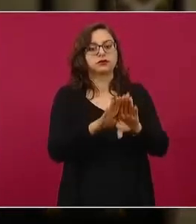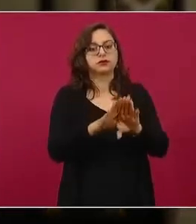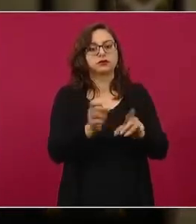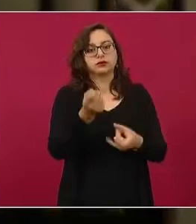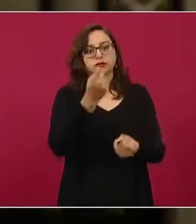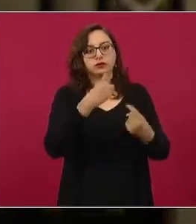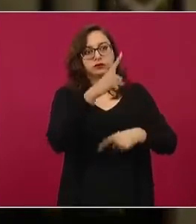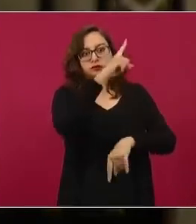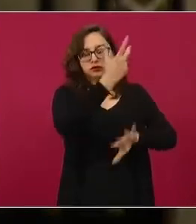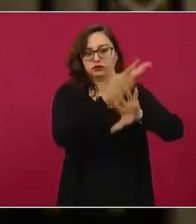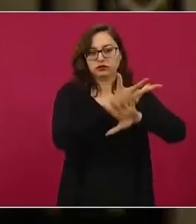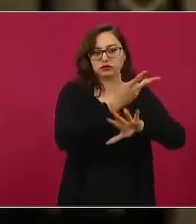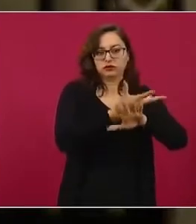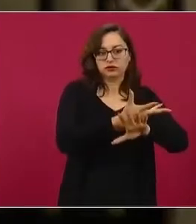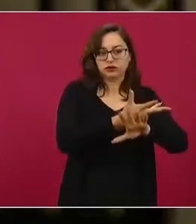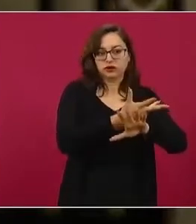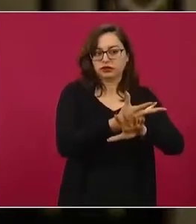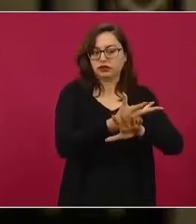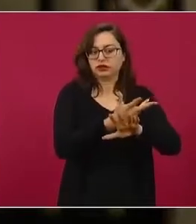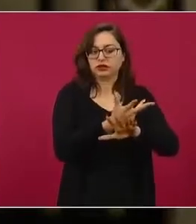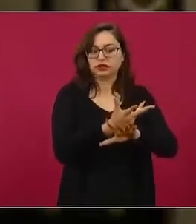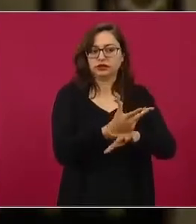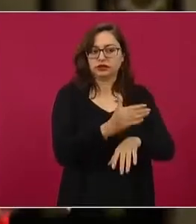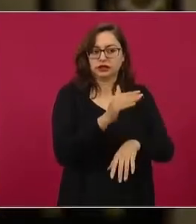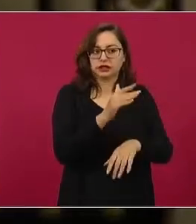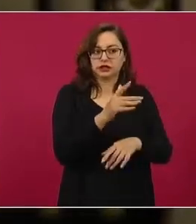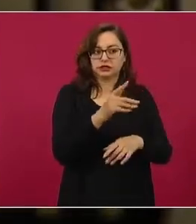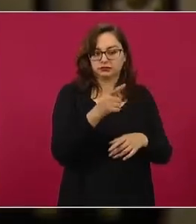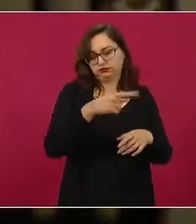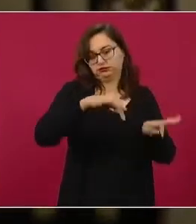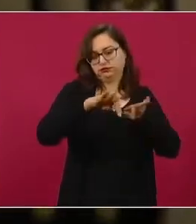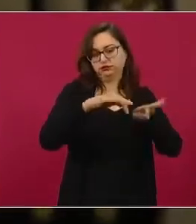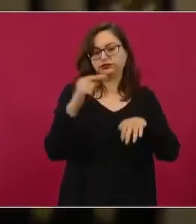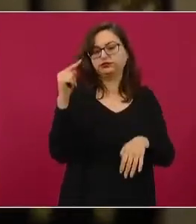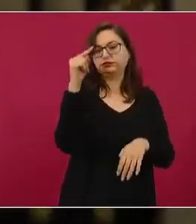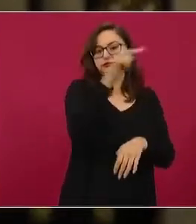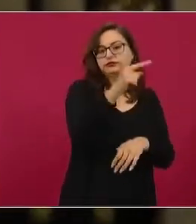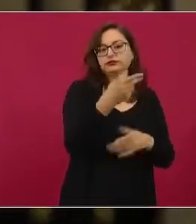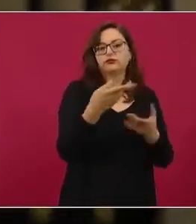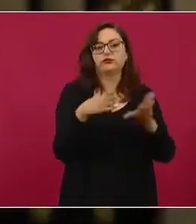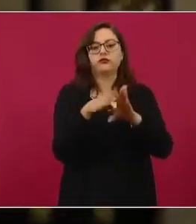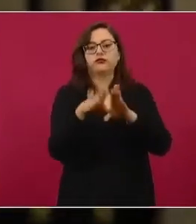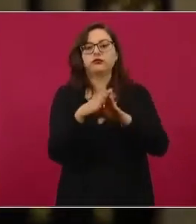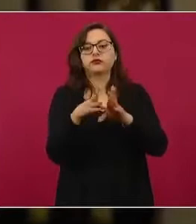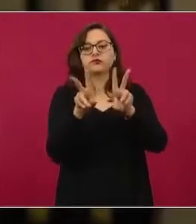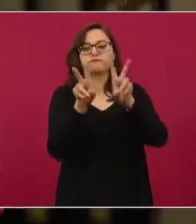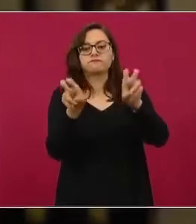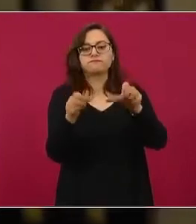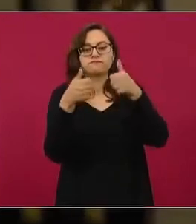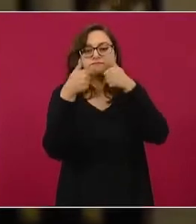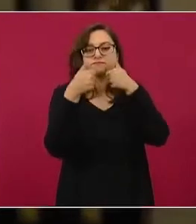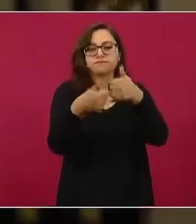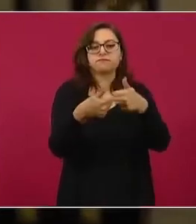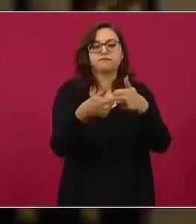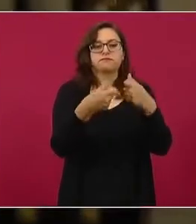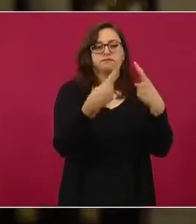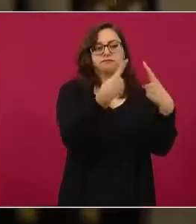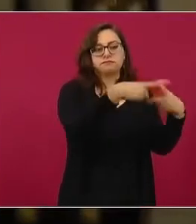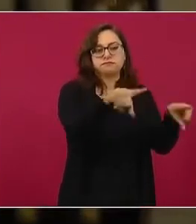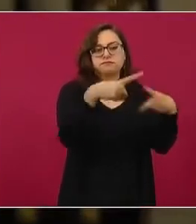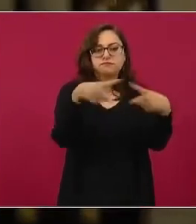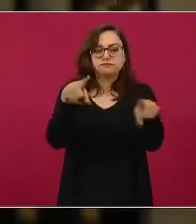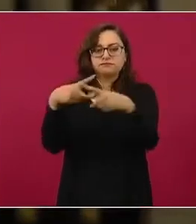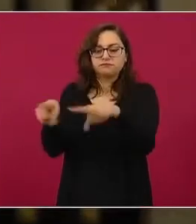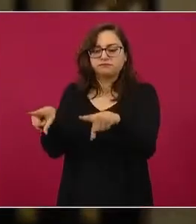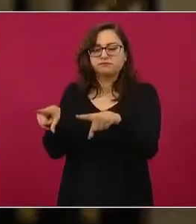Unidos, si va a tocar algún tema, si se está haciendo algún trabajo en concreto de los múltiples, en algunos